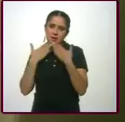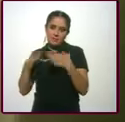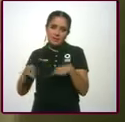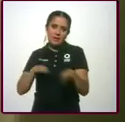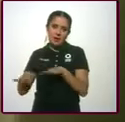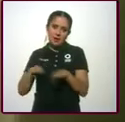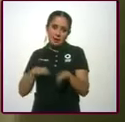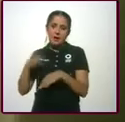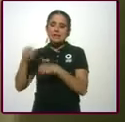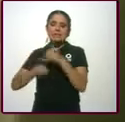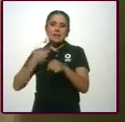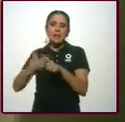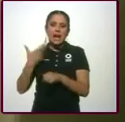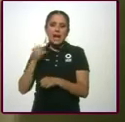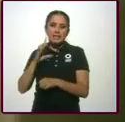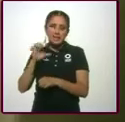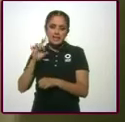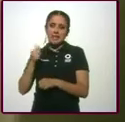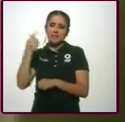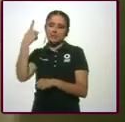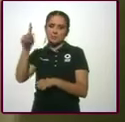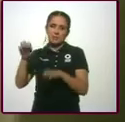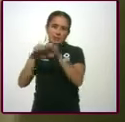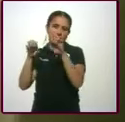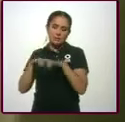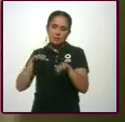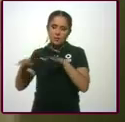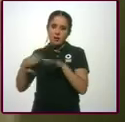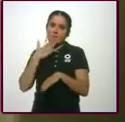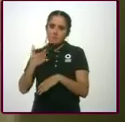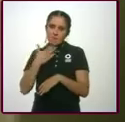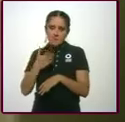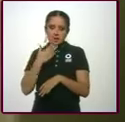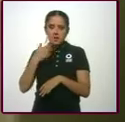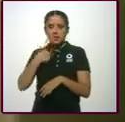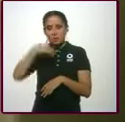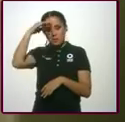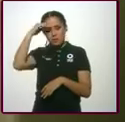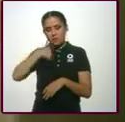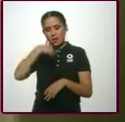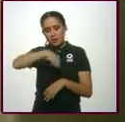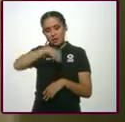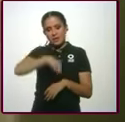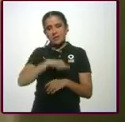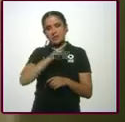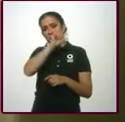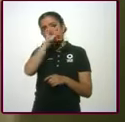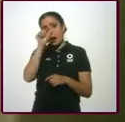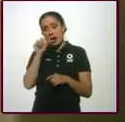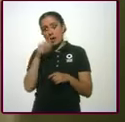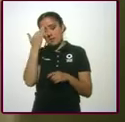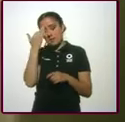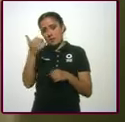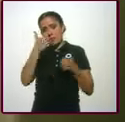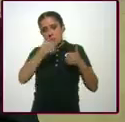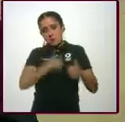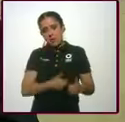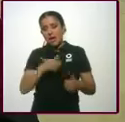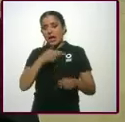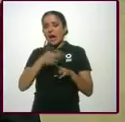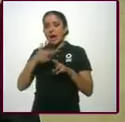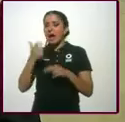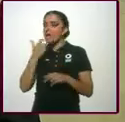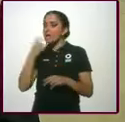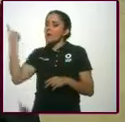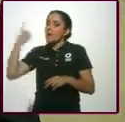secretario de Hacienda tiene muy buen equipo, y yo creo que me voy a quedar un ratito aquí, y después a donde... Claro, sobre todo que se